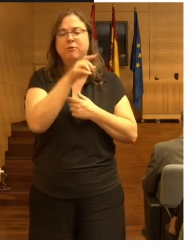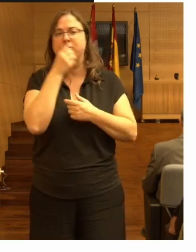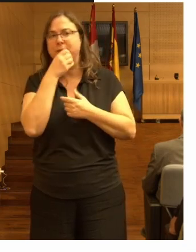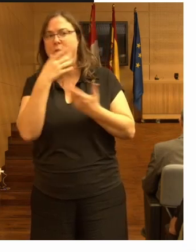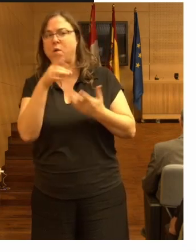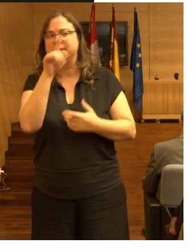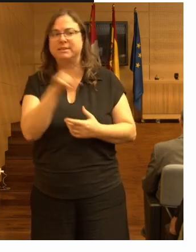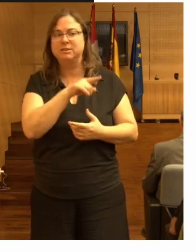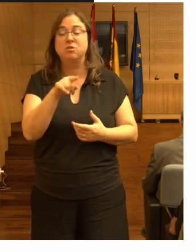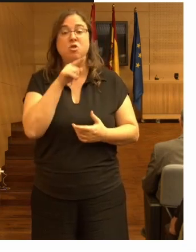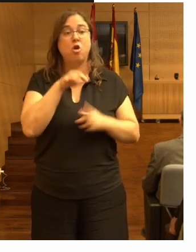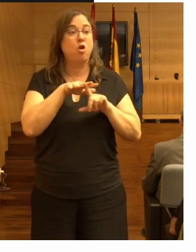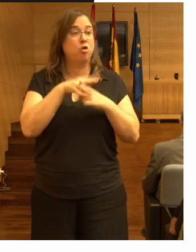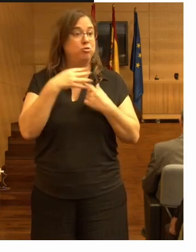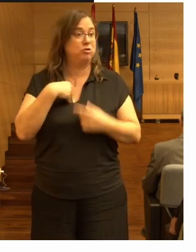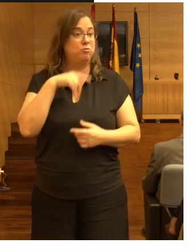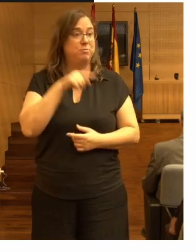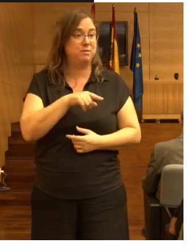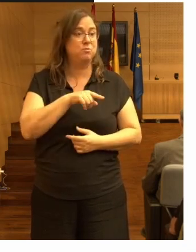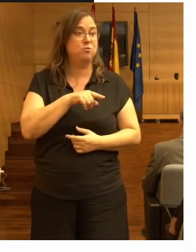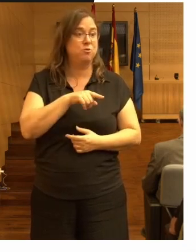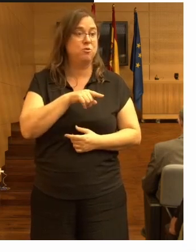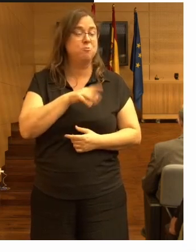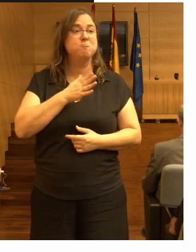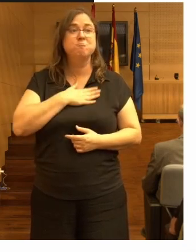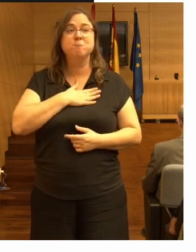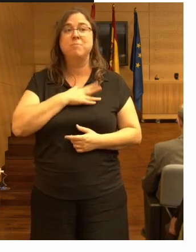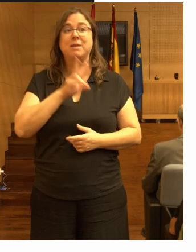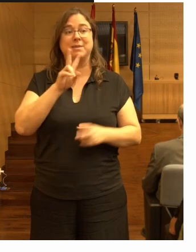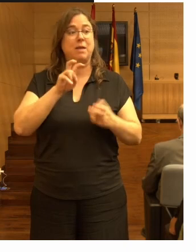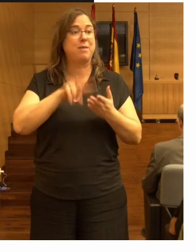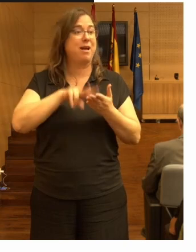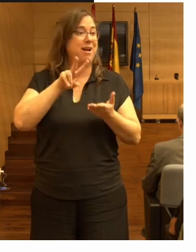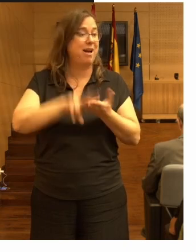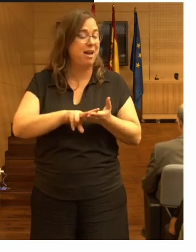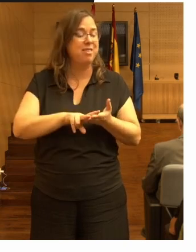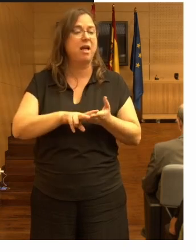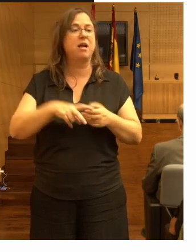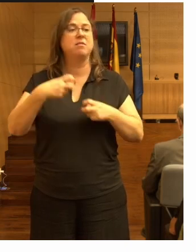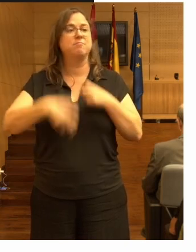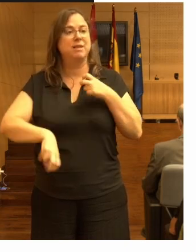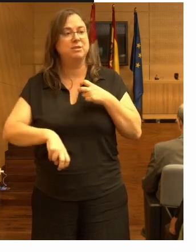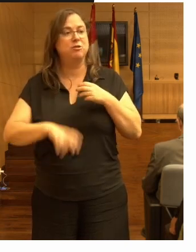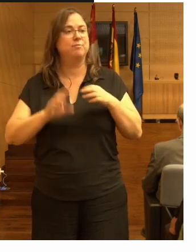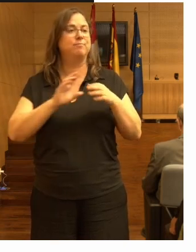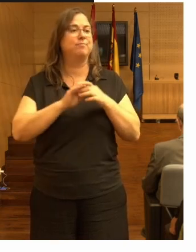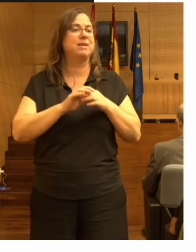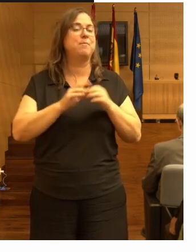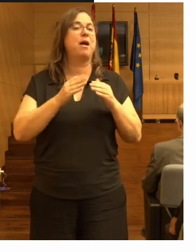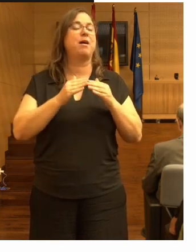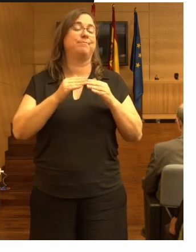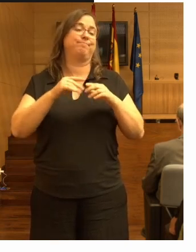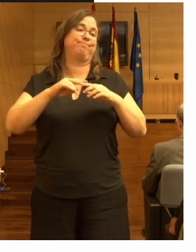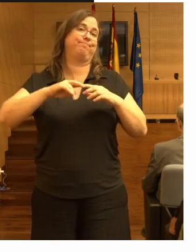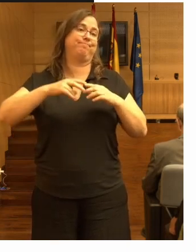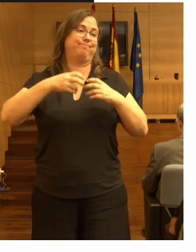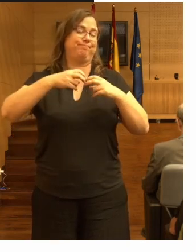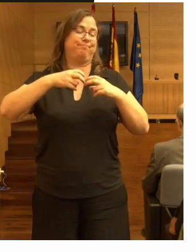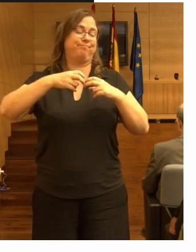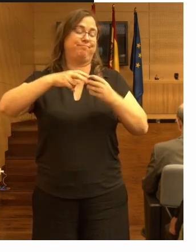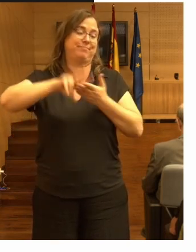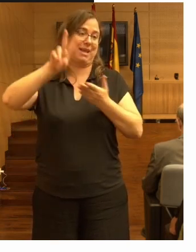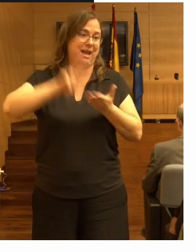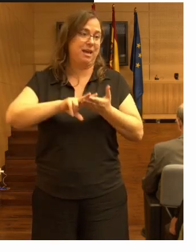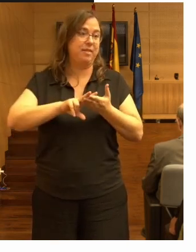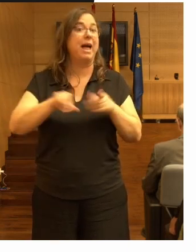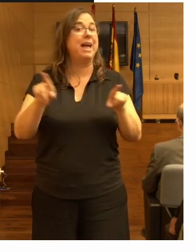y en este contexto para mí las caídas y las lesiones relacionadas con las caídas incluidos los